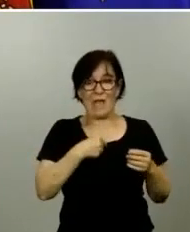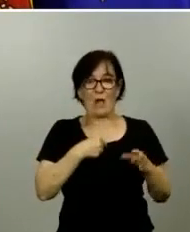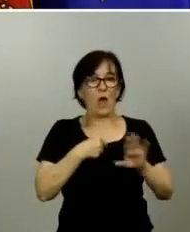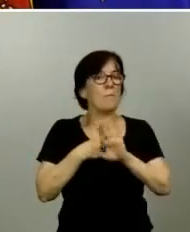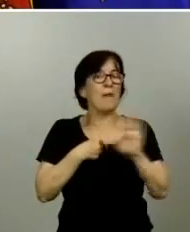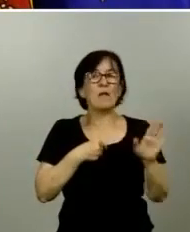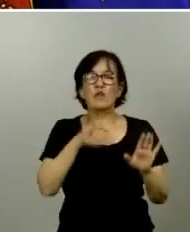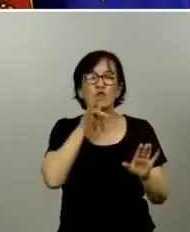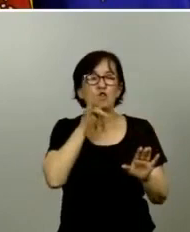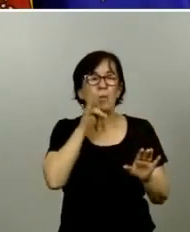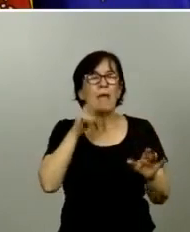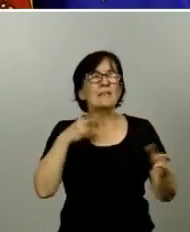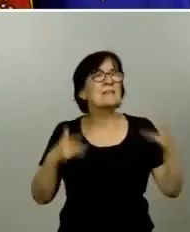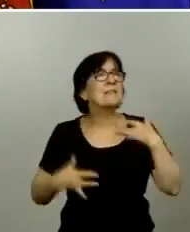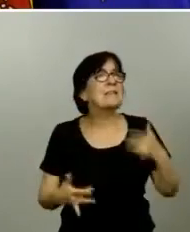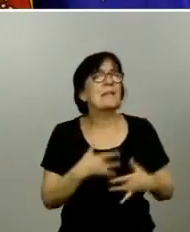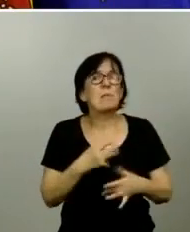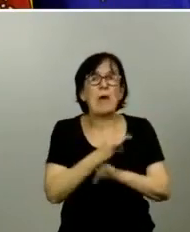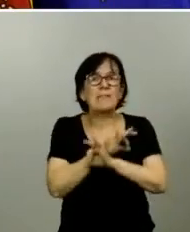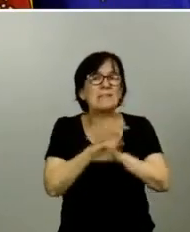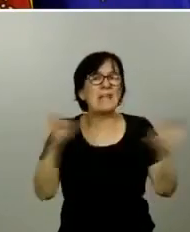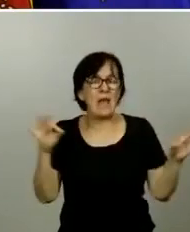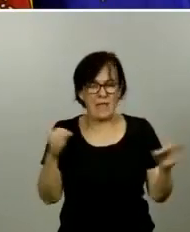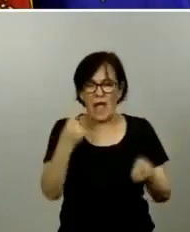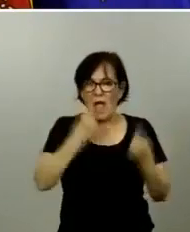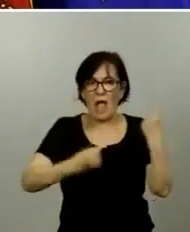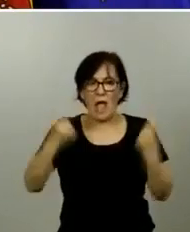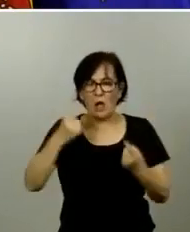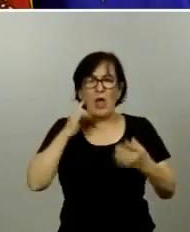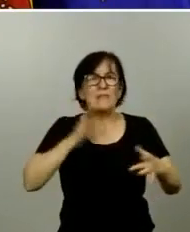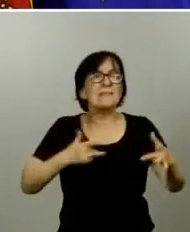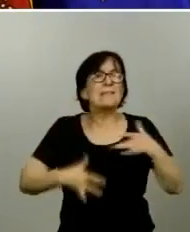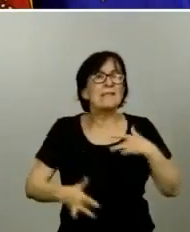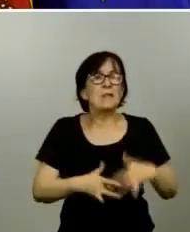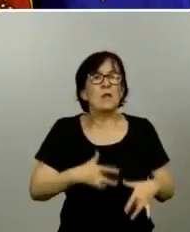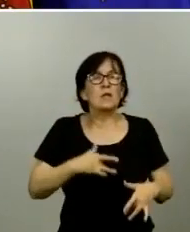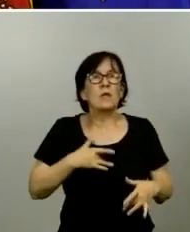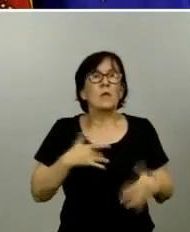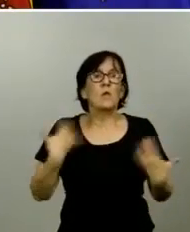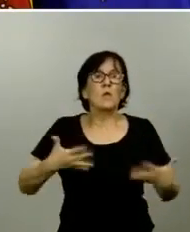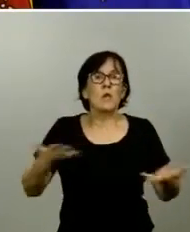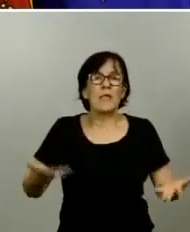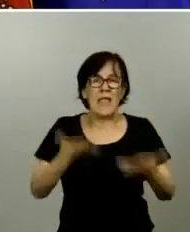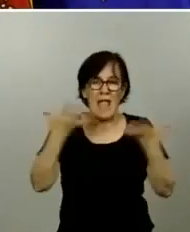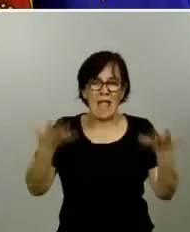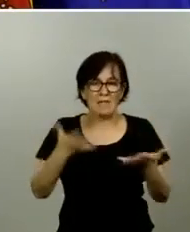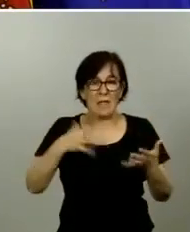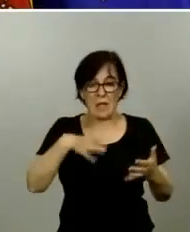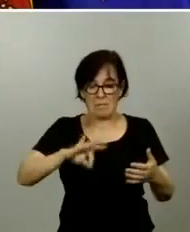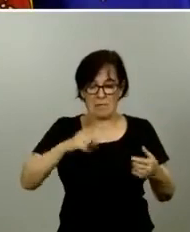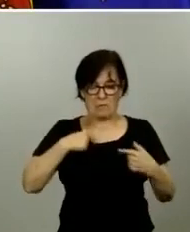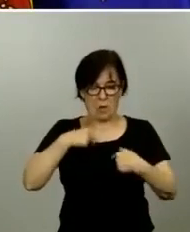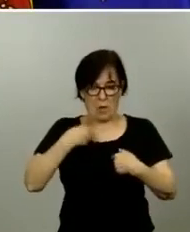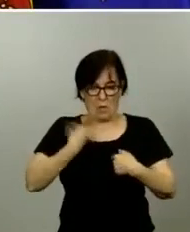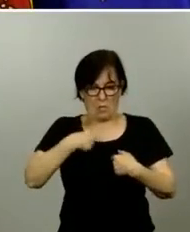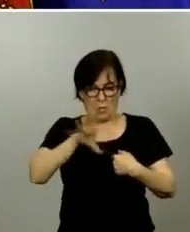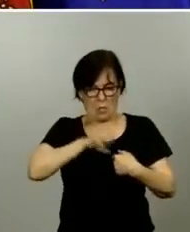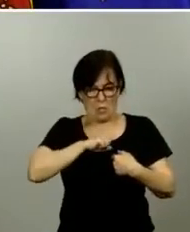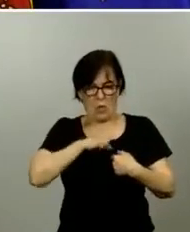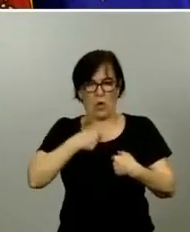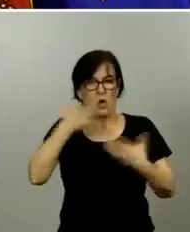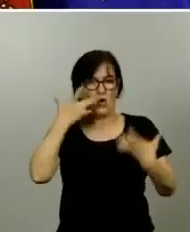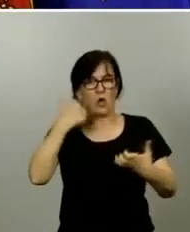llegado a tener síntomas en ningún momento o algunos de ellos sintomatología excesivamente leve como para incluso que ellos percibieran el estar enfermos